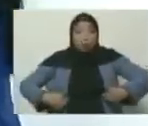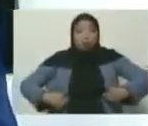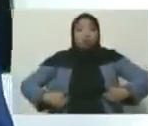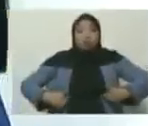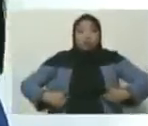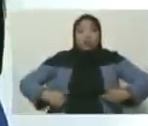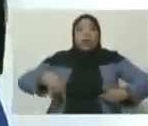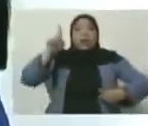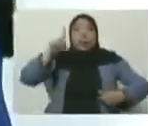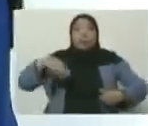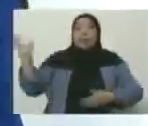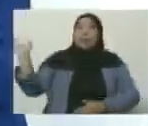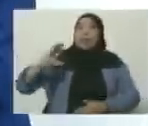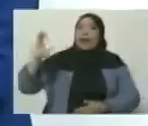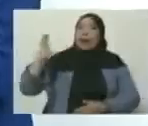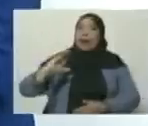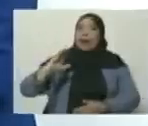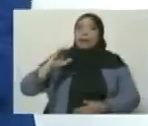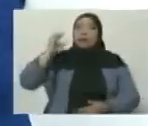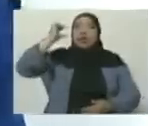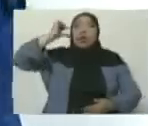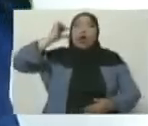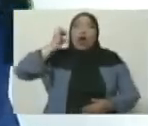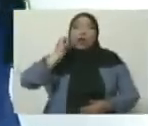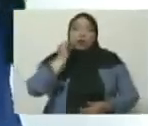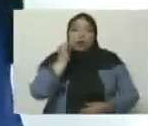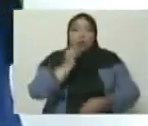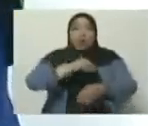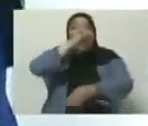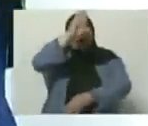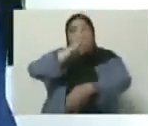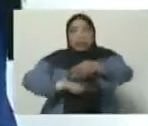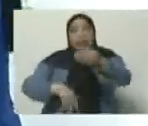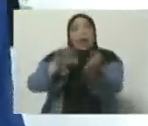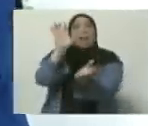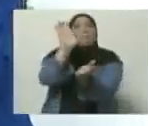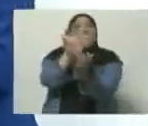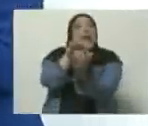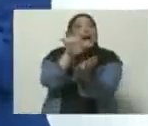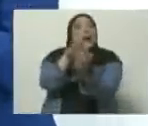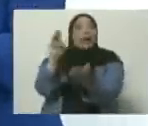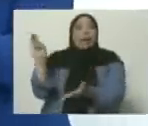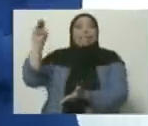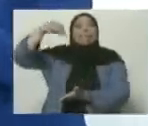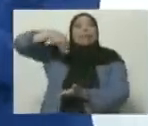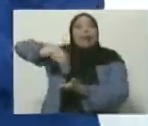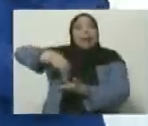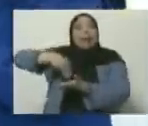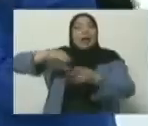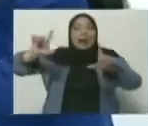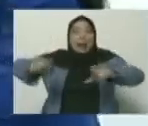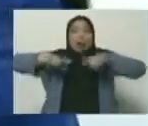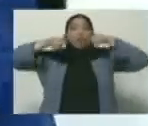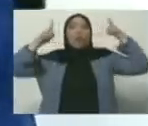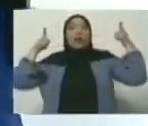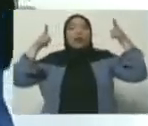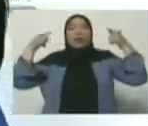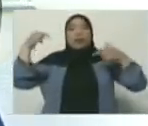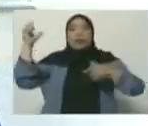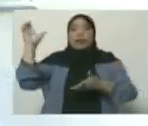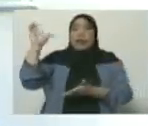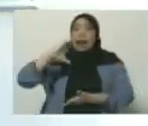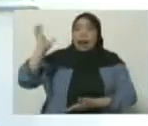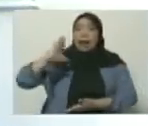de los estados Sucre, Anzuategui, Nueva Esparta, Miranda, La Guaira, Capital,